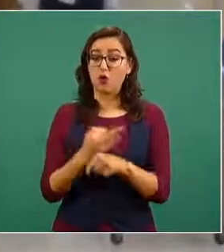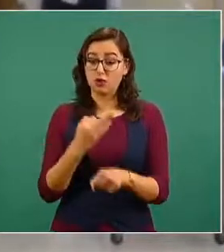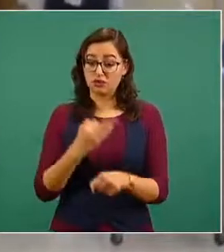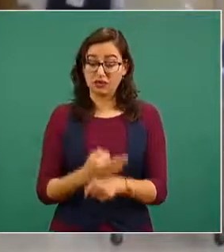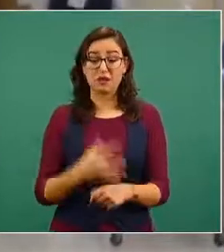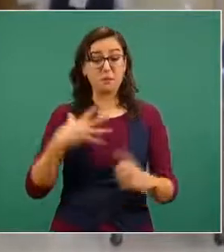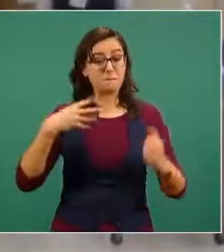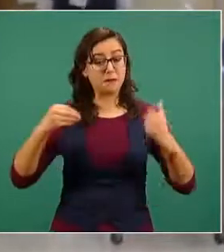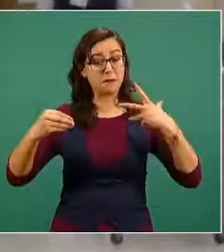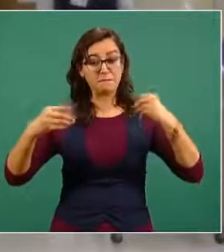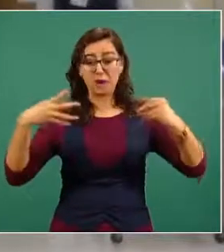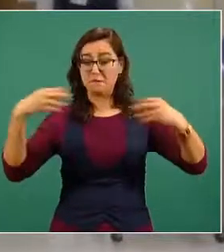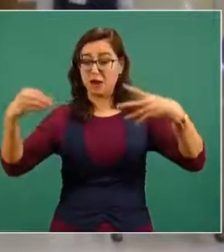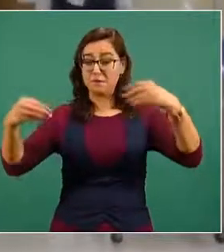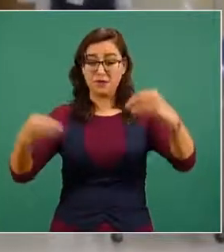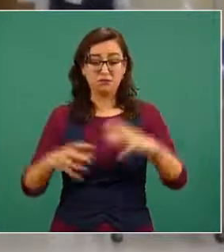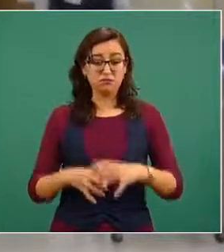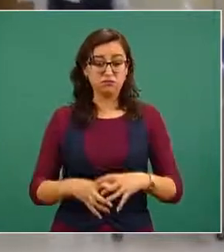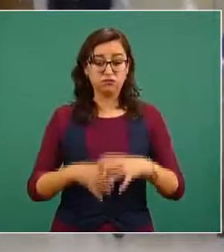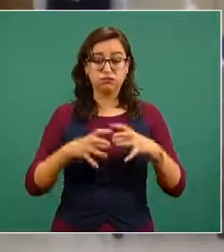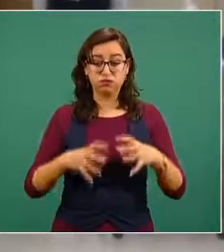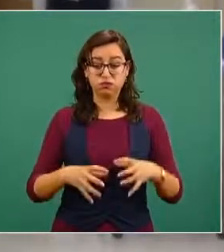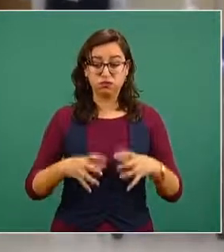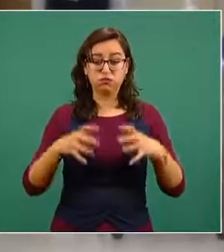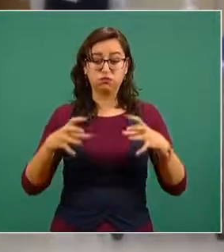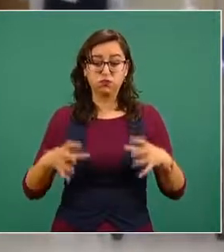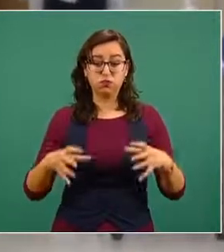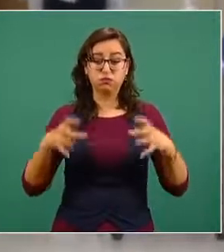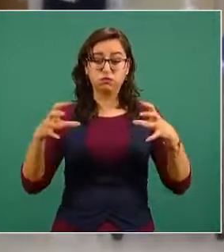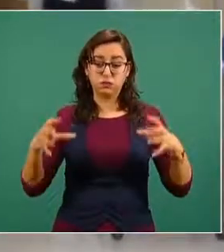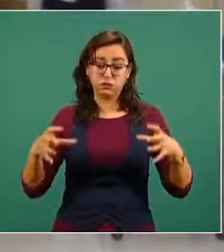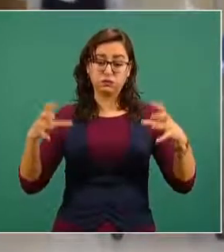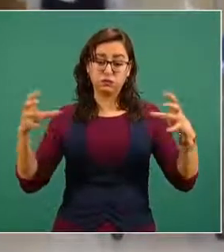en los contagios en las hospitalizaciones